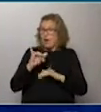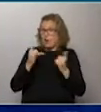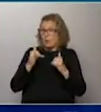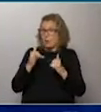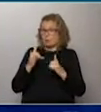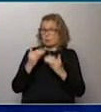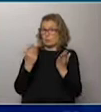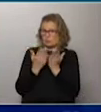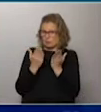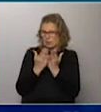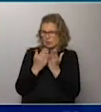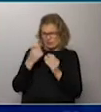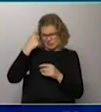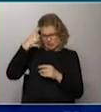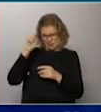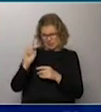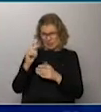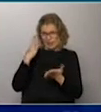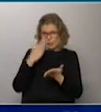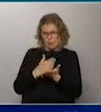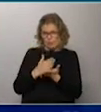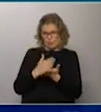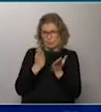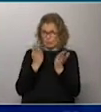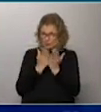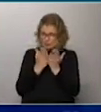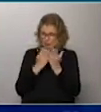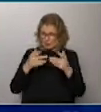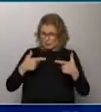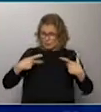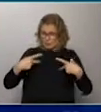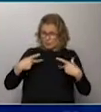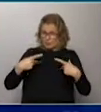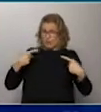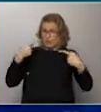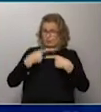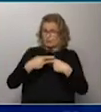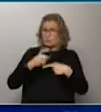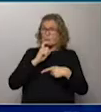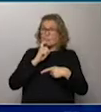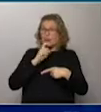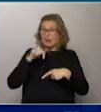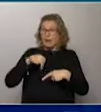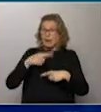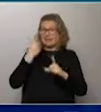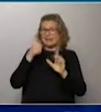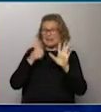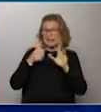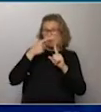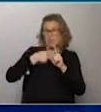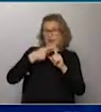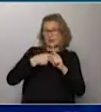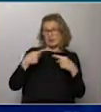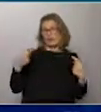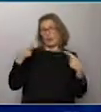Mérida. Para que ustedes se una idea, el último partido de Estudiantes de Mérida fue en marzo ante Nacional aquí por Copa Libertadores. Hace seis meses. Contra este